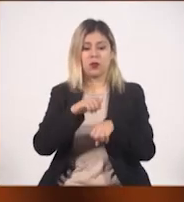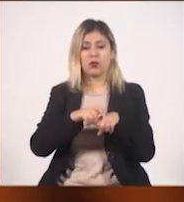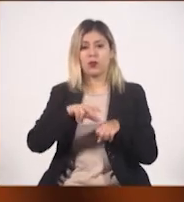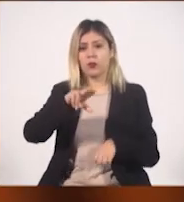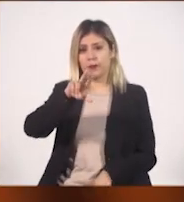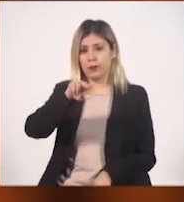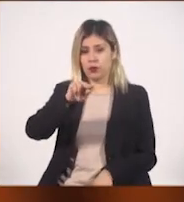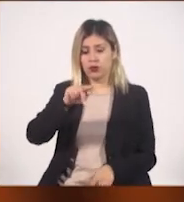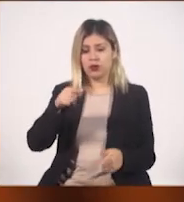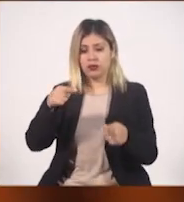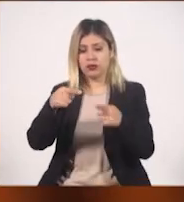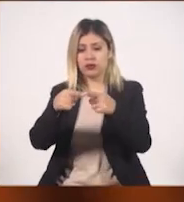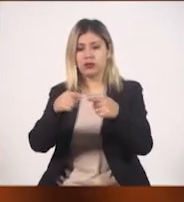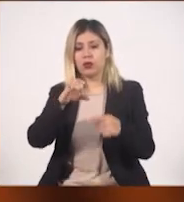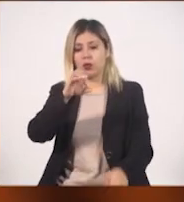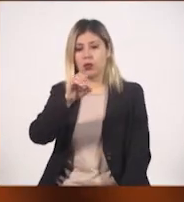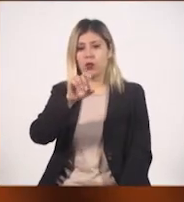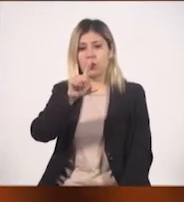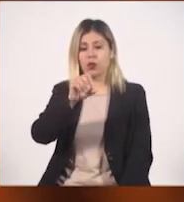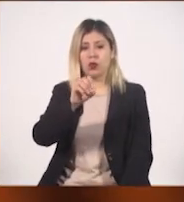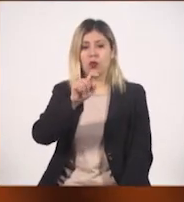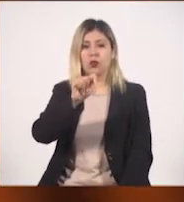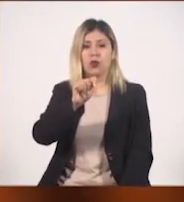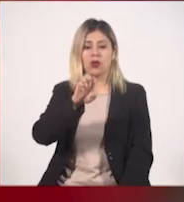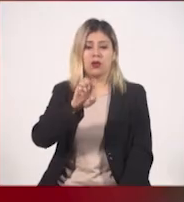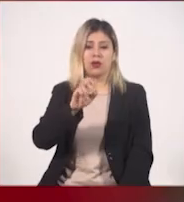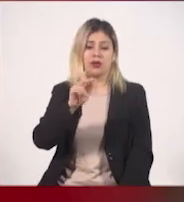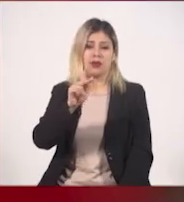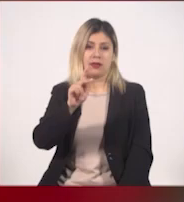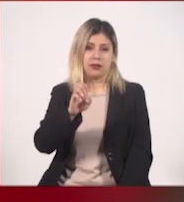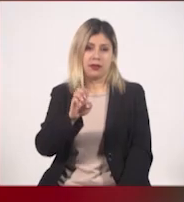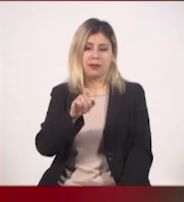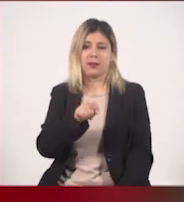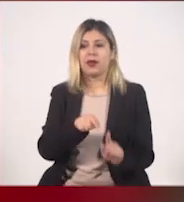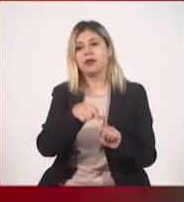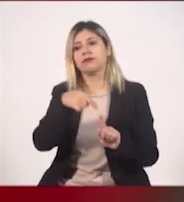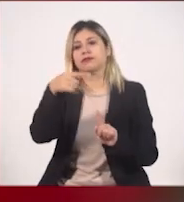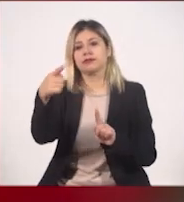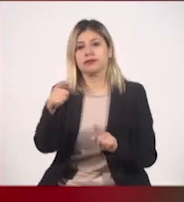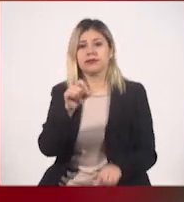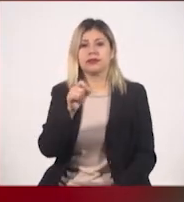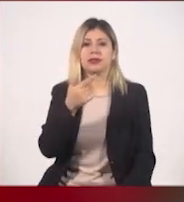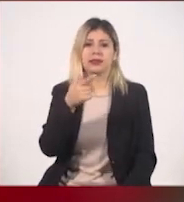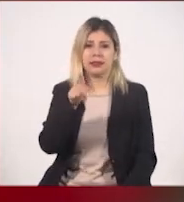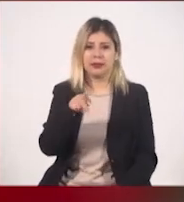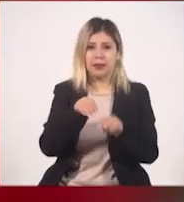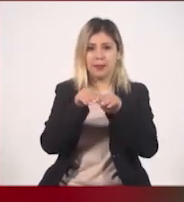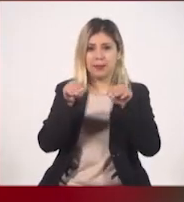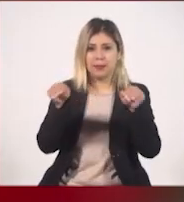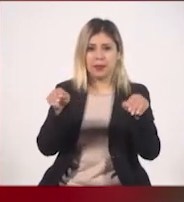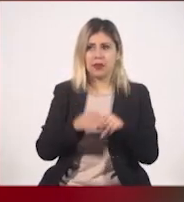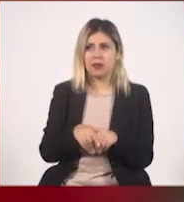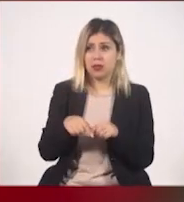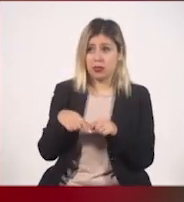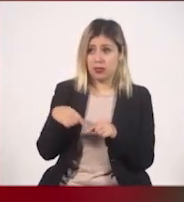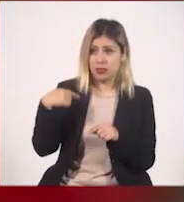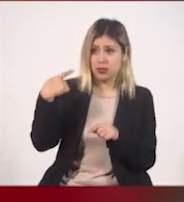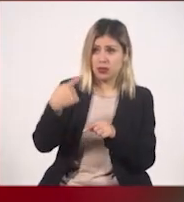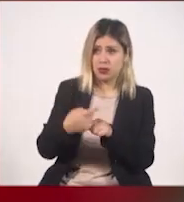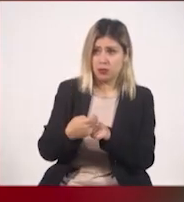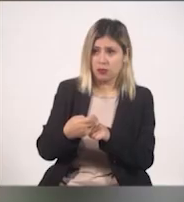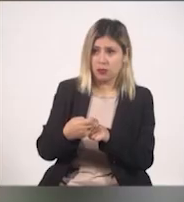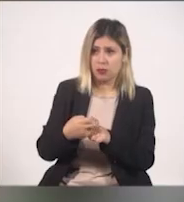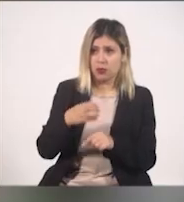conocido como el Colotepe, de ahí son veintisiete kilómetros para llegar al municipio. Es pasando Villacorona, Cocula.